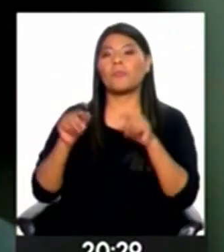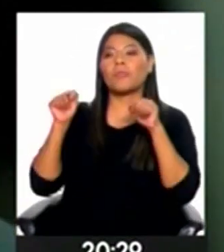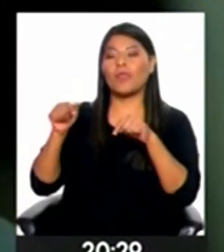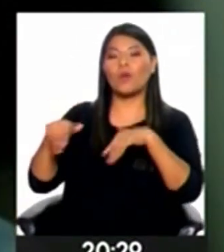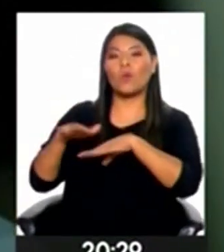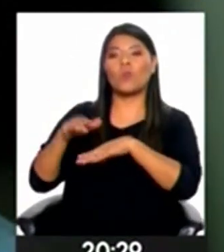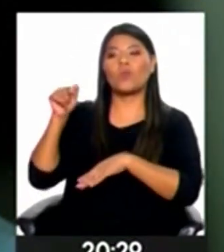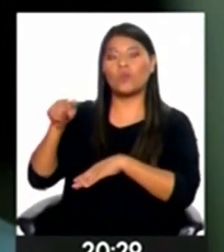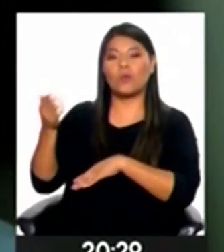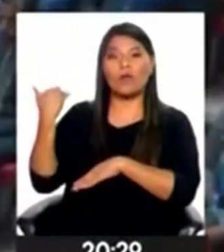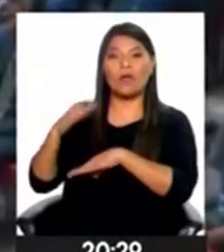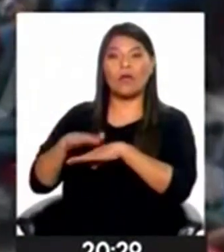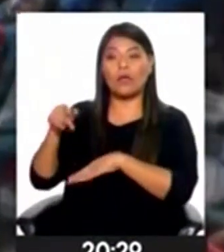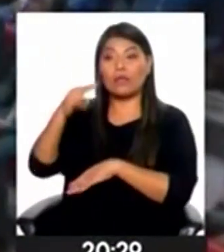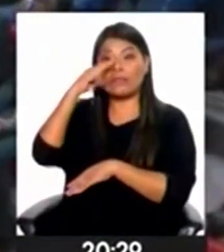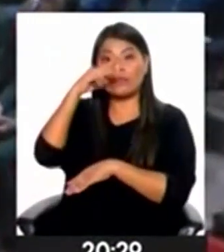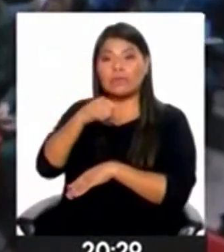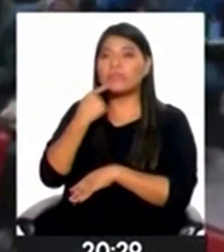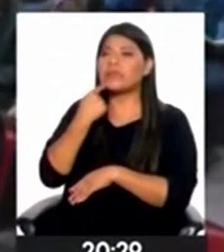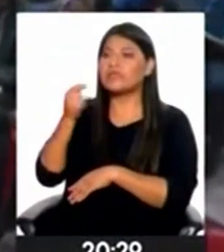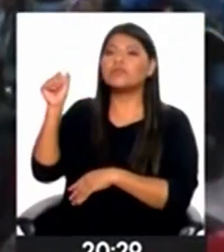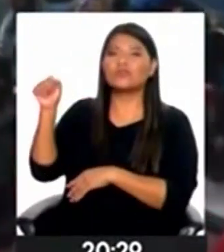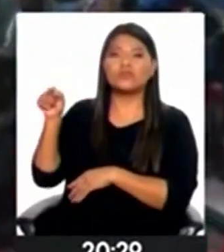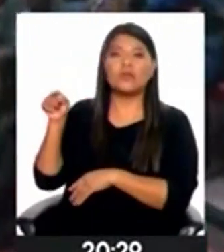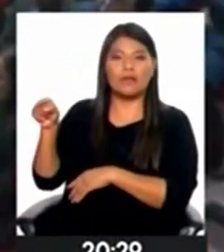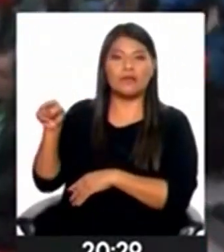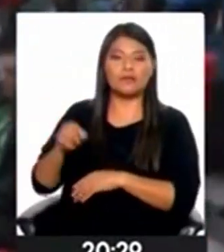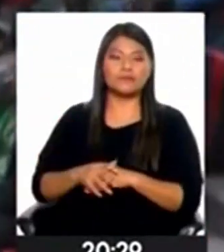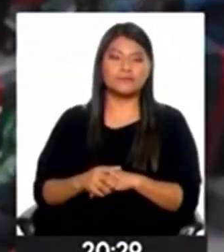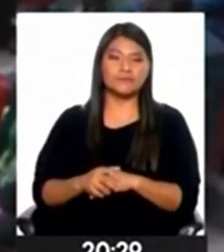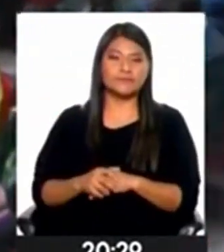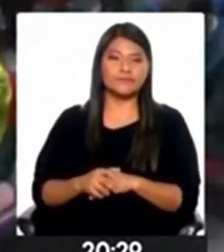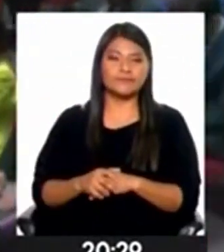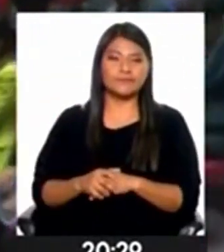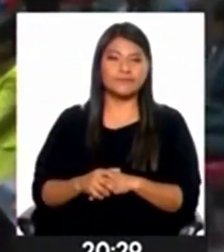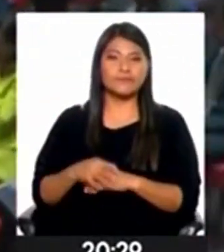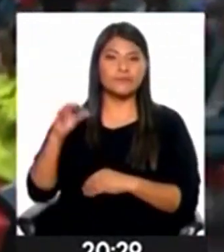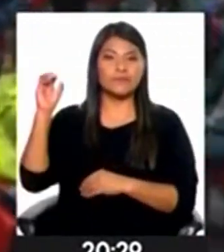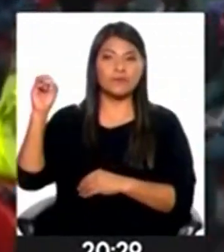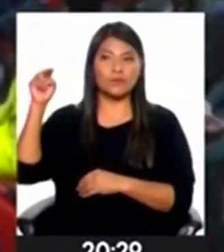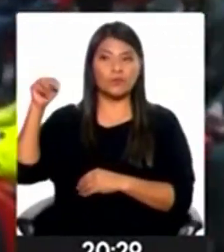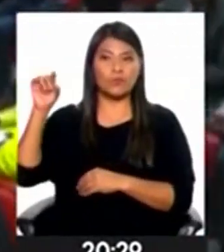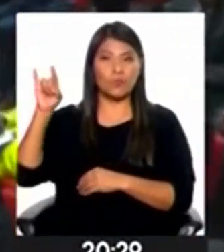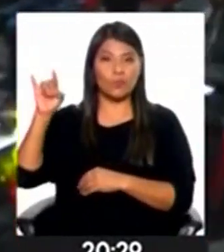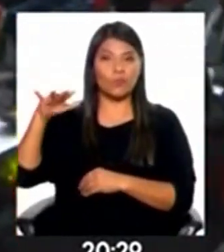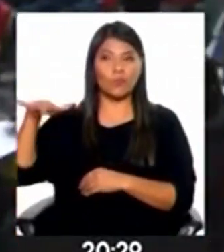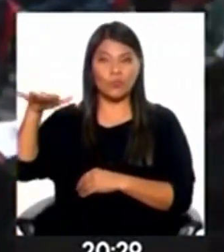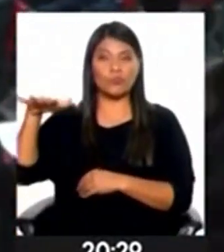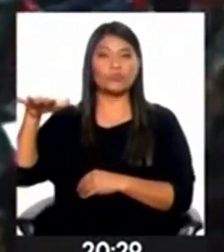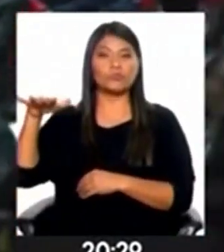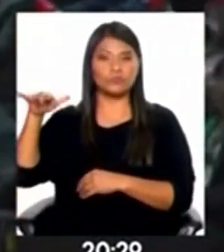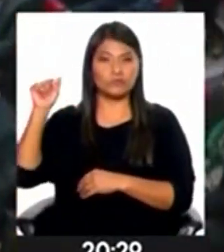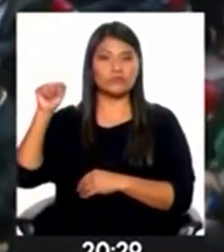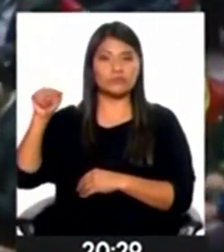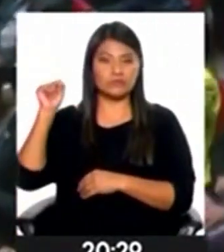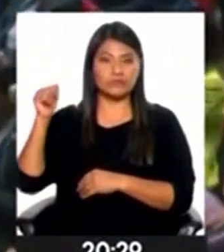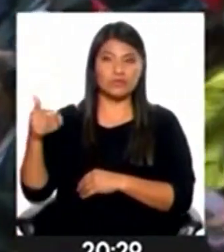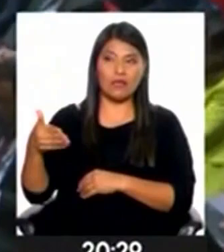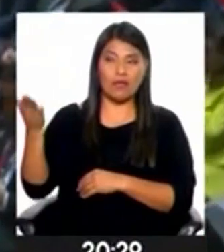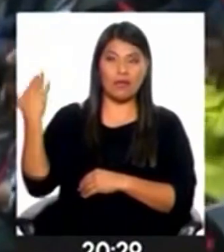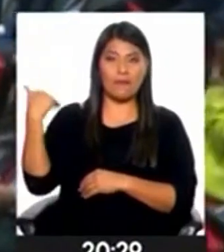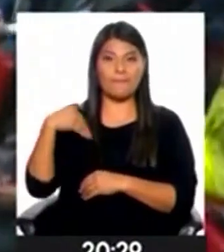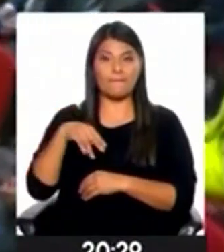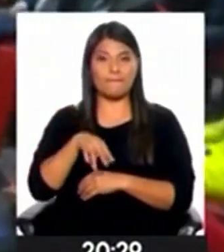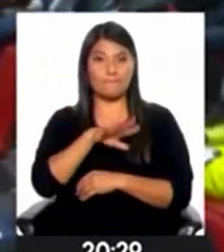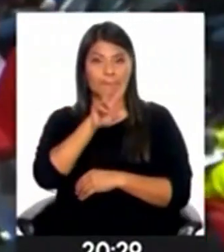No es la primera vez que las Naciones Unidas se pronuncian por un caso similar en nuestro país. En junio pasado